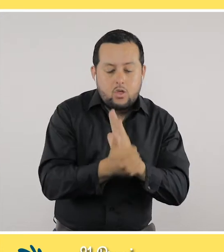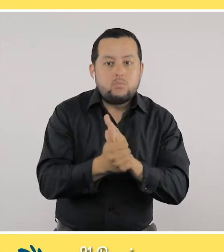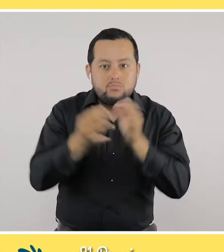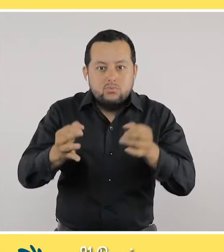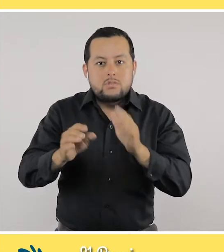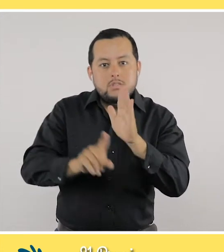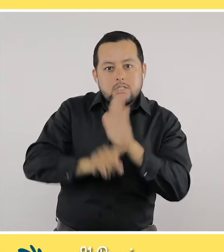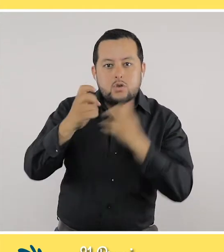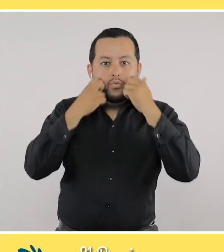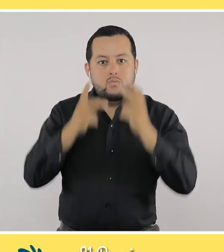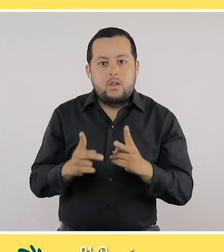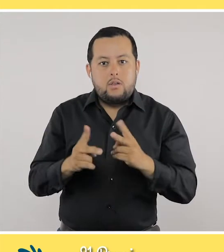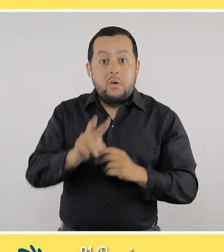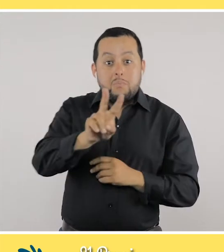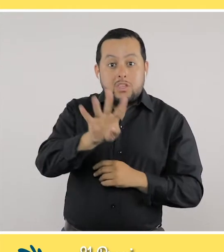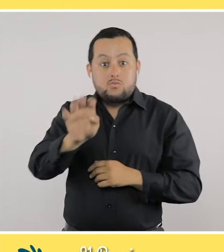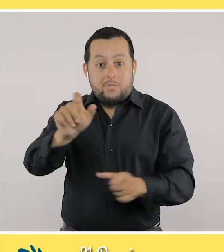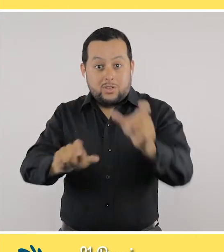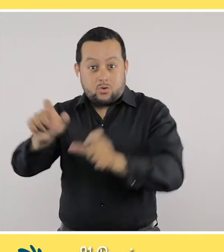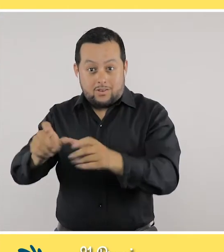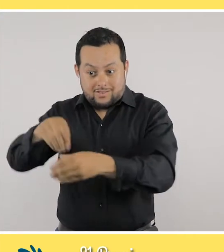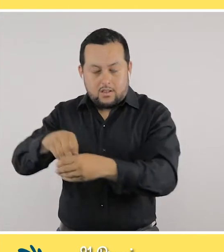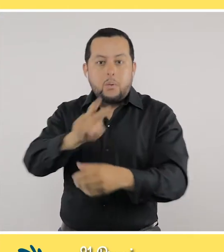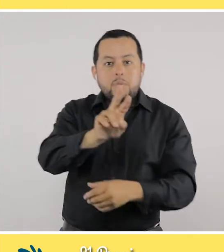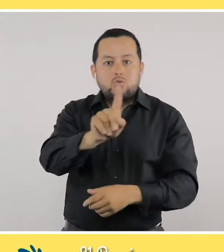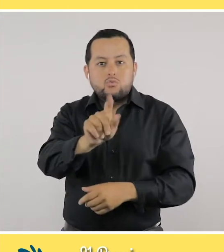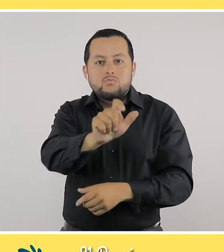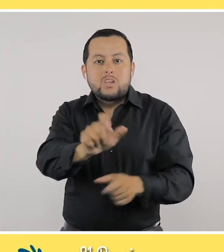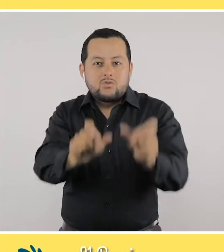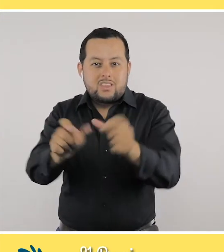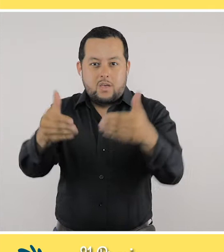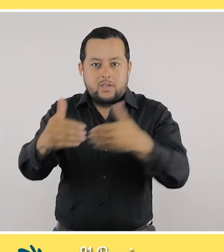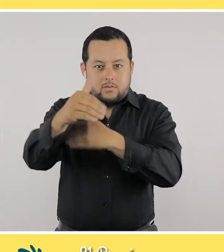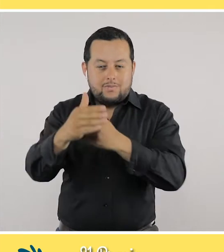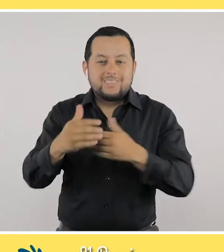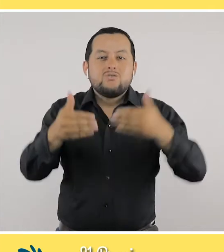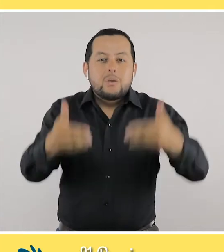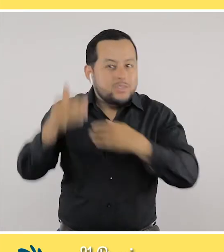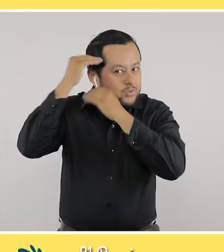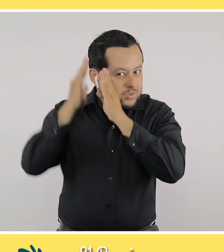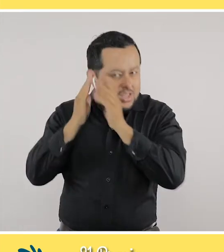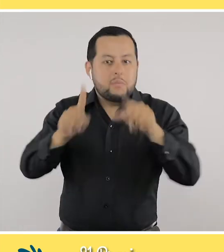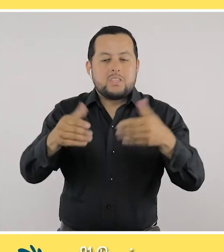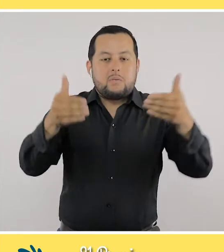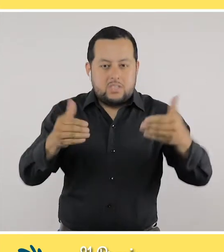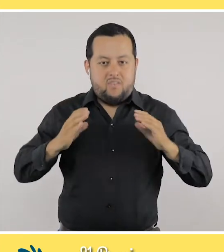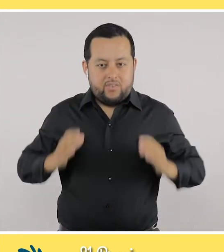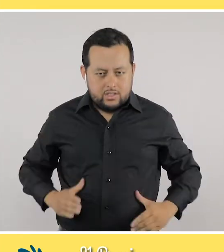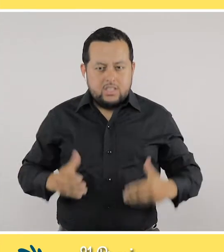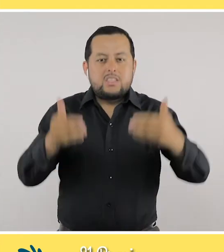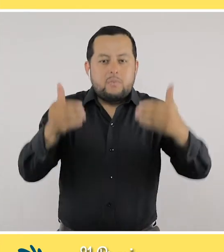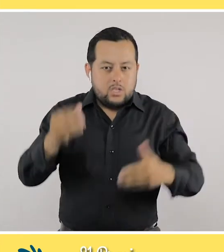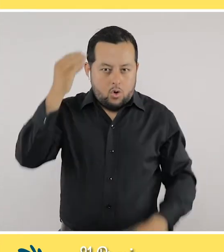desarrollo humano. 29 de nuestros colaboradores, 21 en condición de discapacidad auditiva, tenemos discapacidad física y